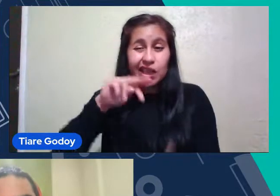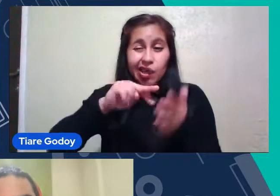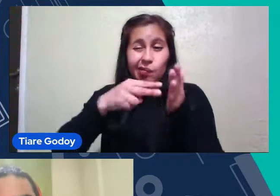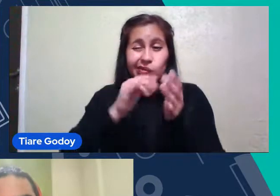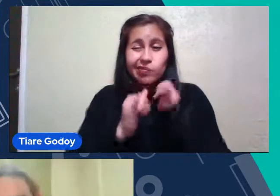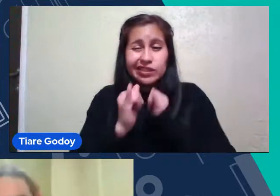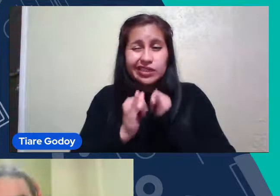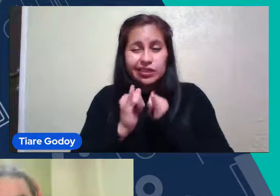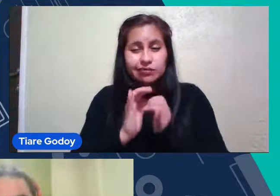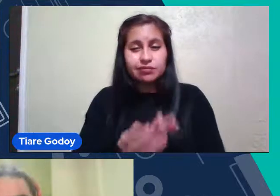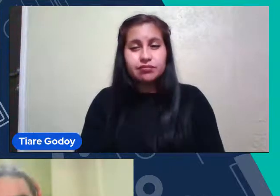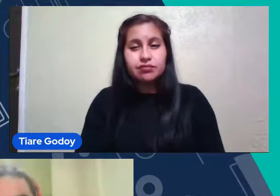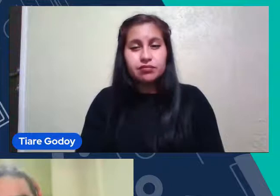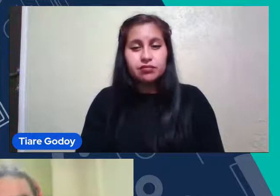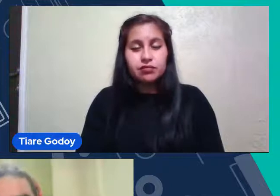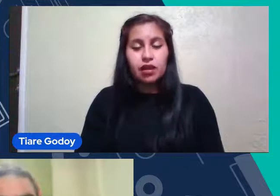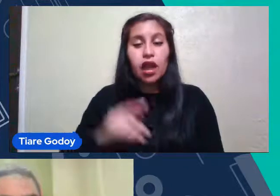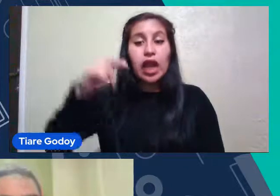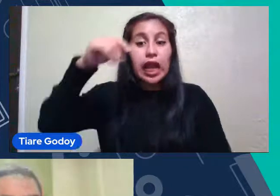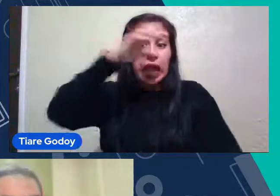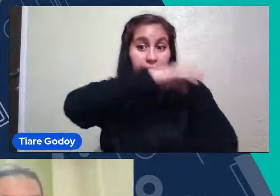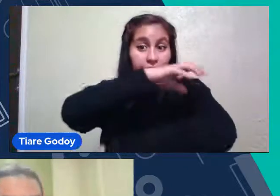En esas regiones Hay